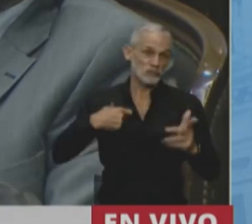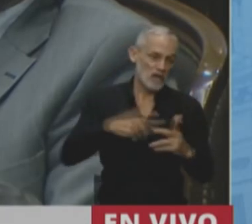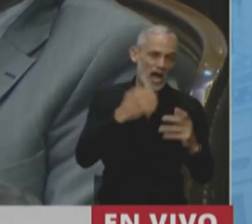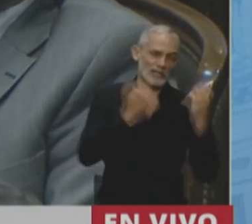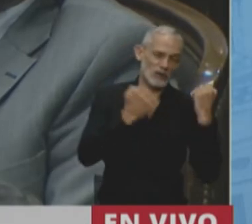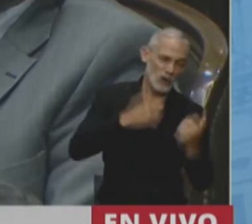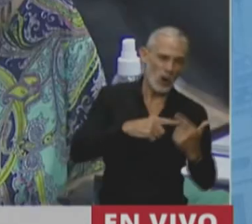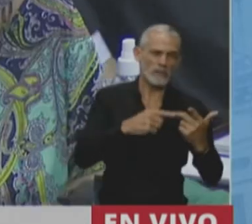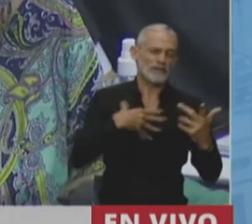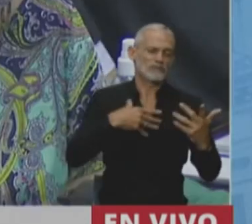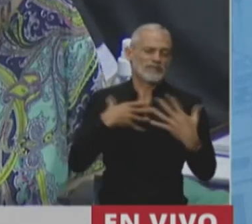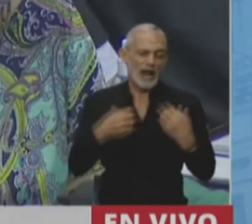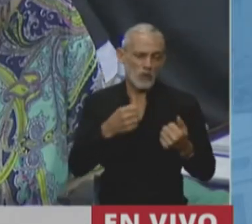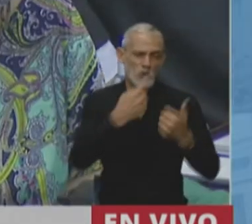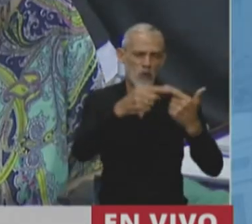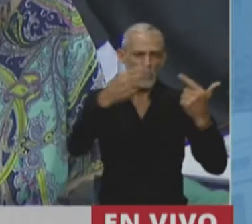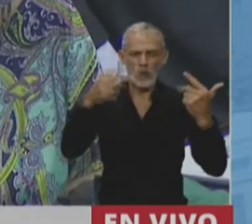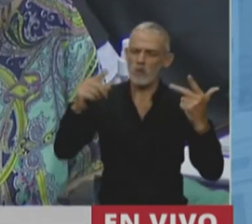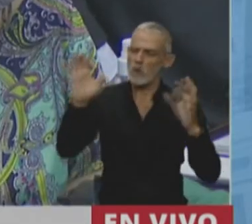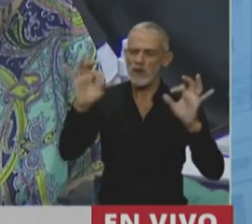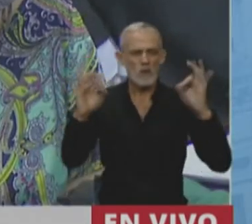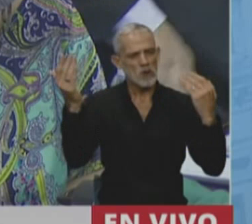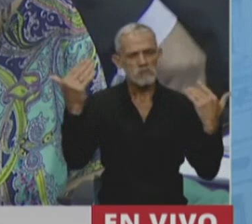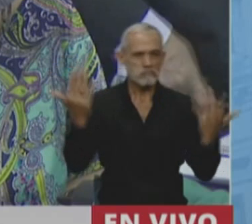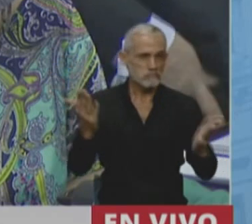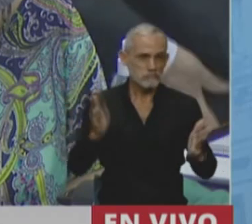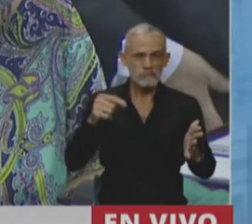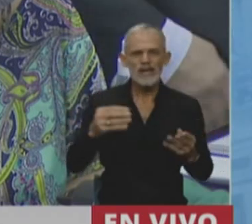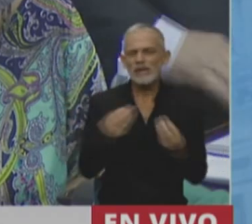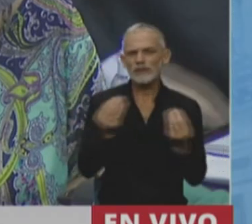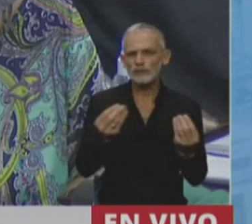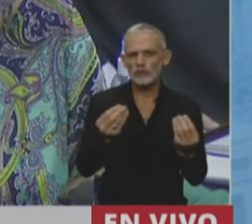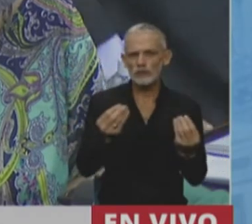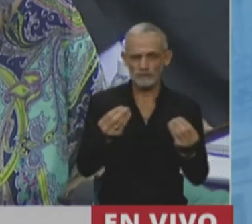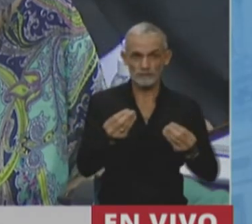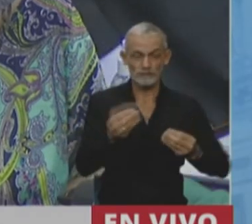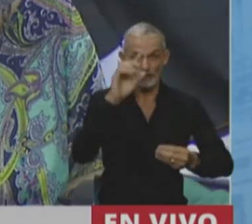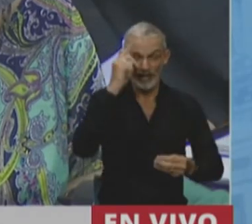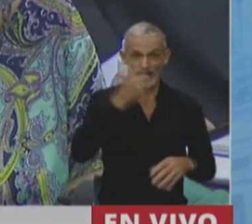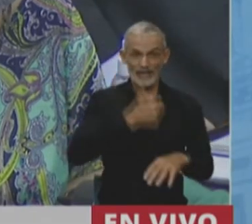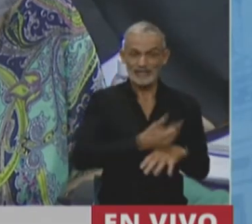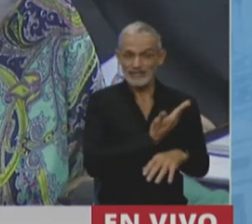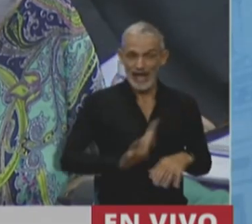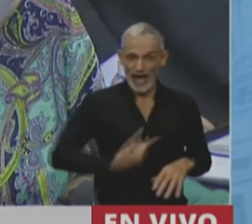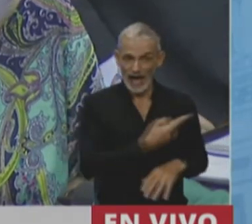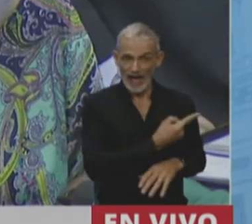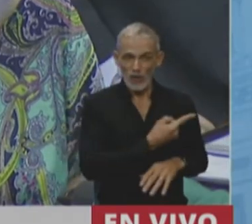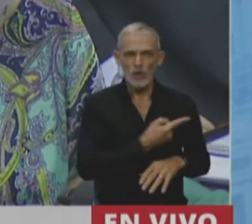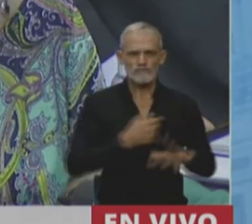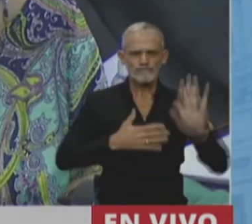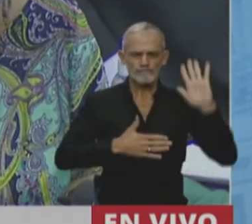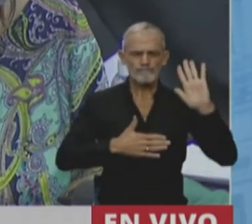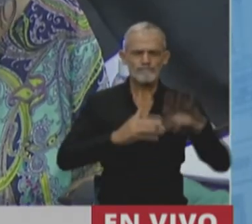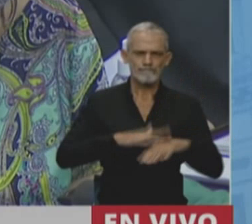económicas, de salud. ¿Qué es lo que ha pasado acá? Que el Estado asume